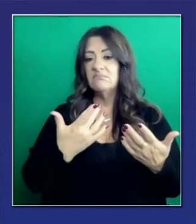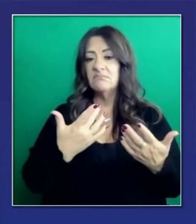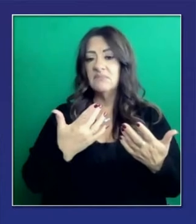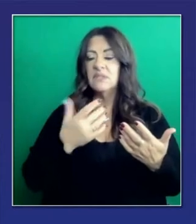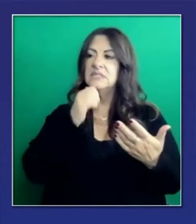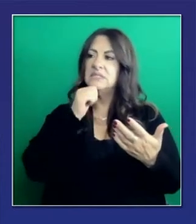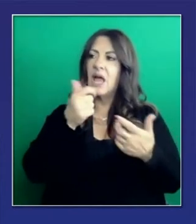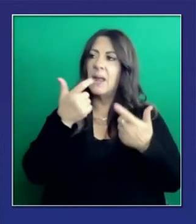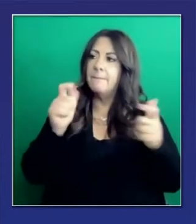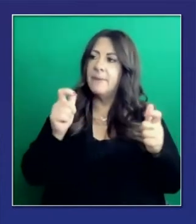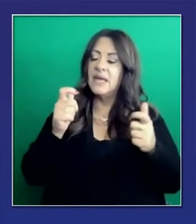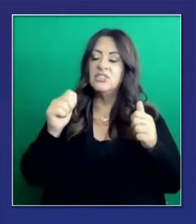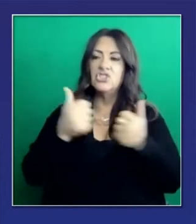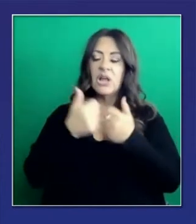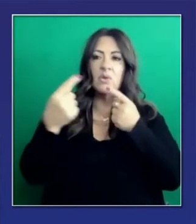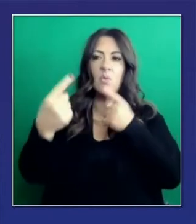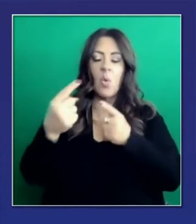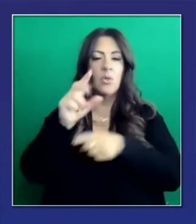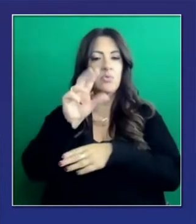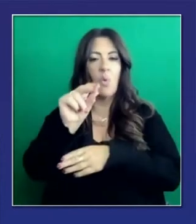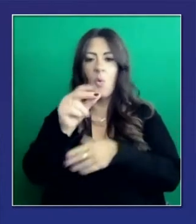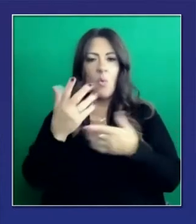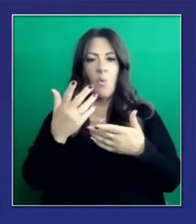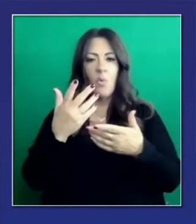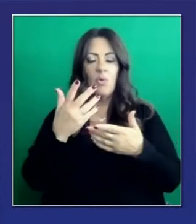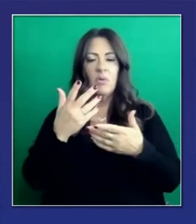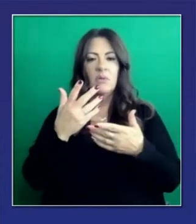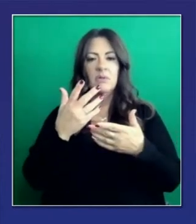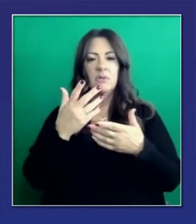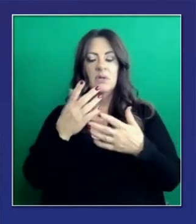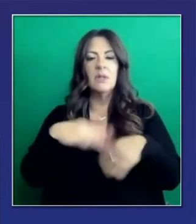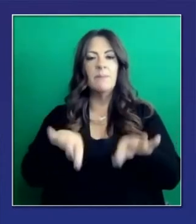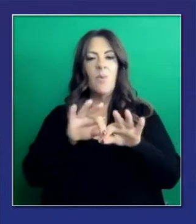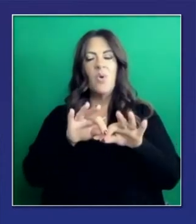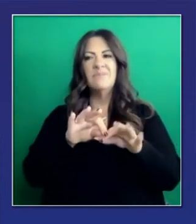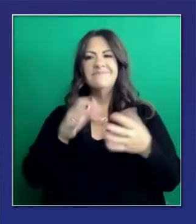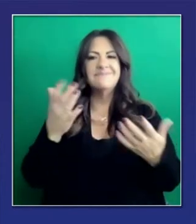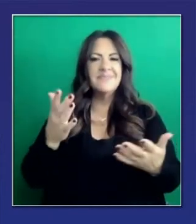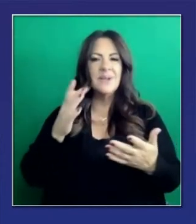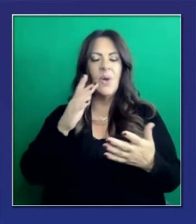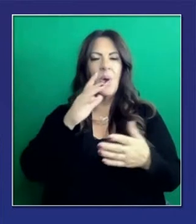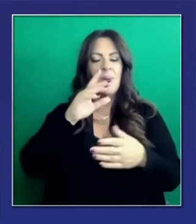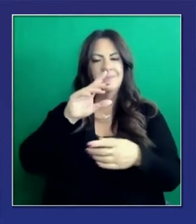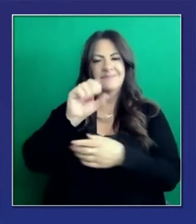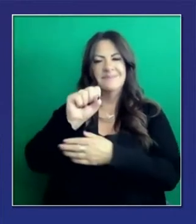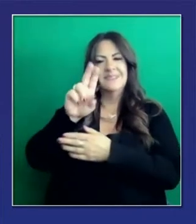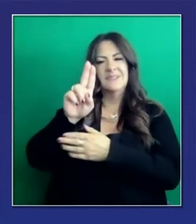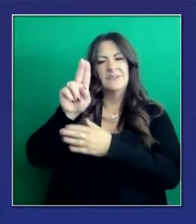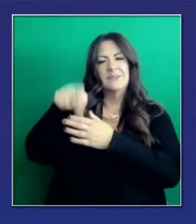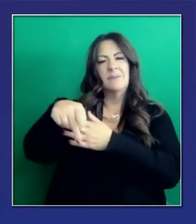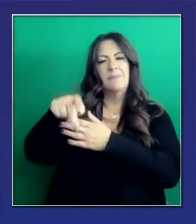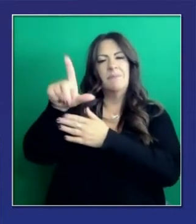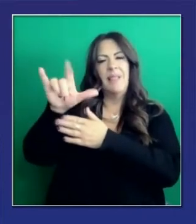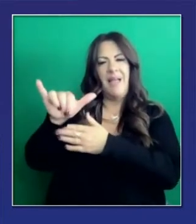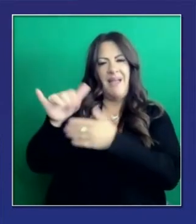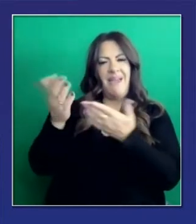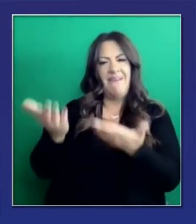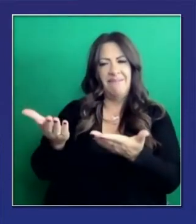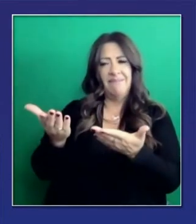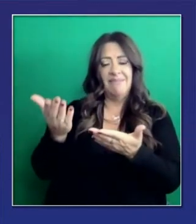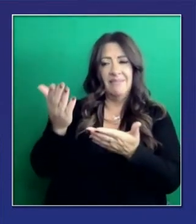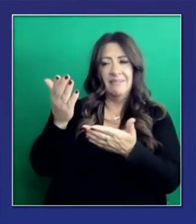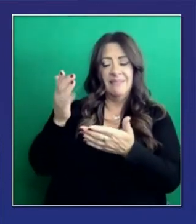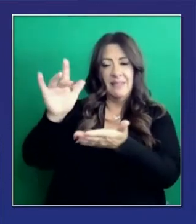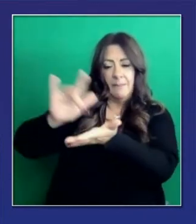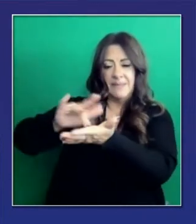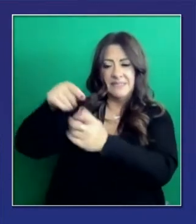reto muy importante, pesar. Sin embargo, hay una cosa importante allí, que es los suministros de las vacunas. Por